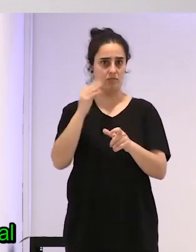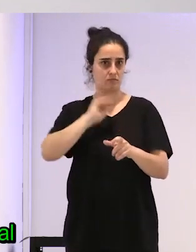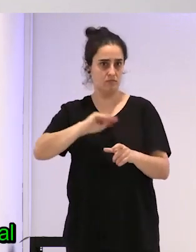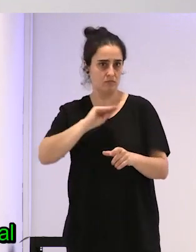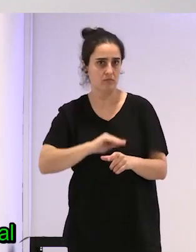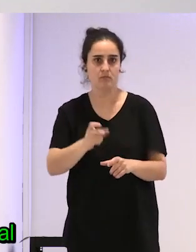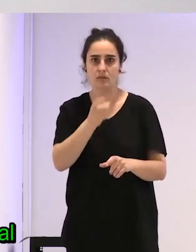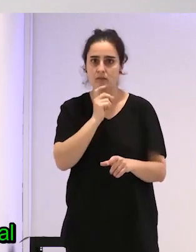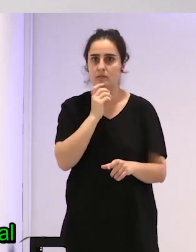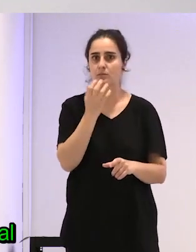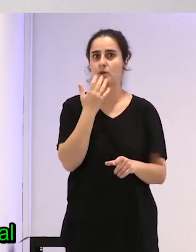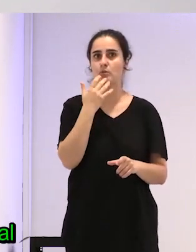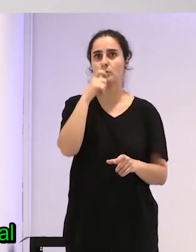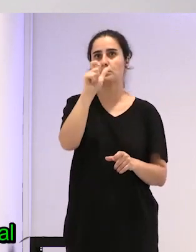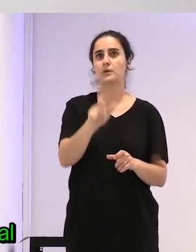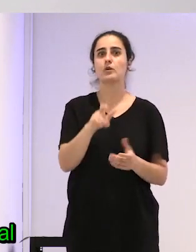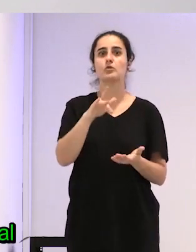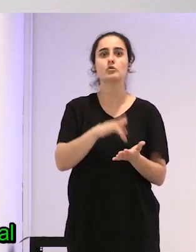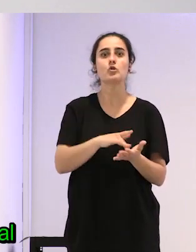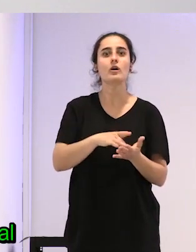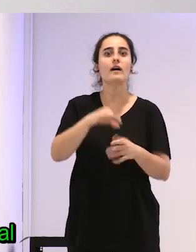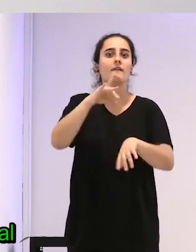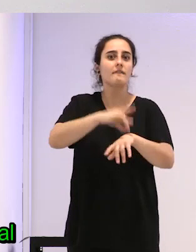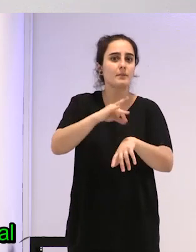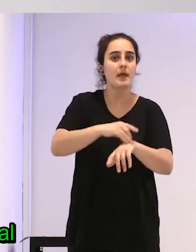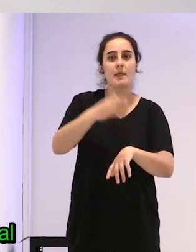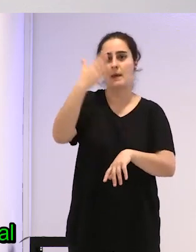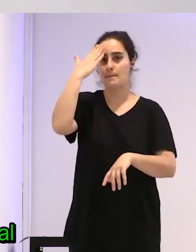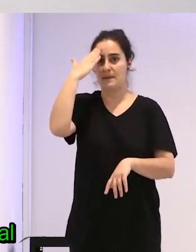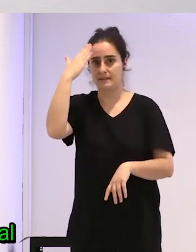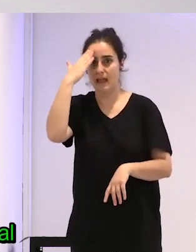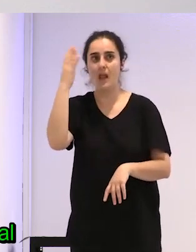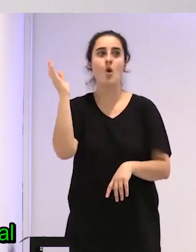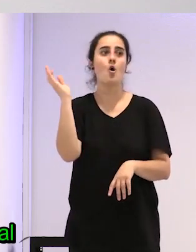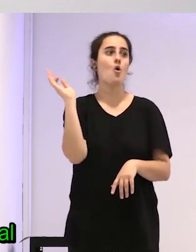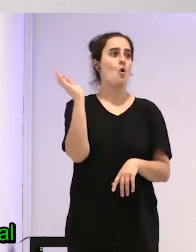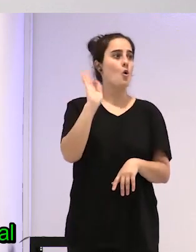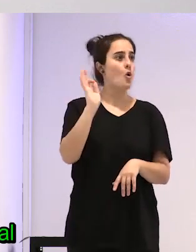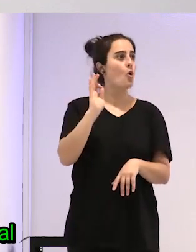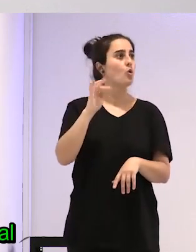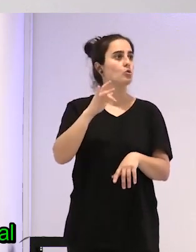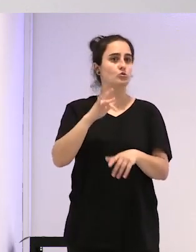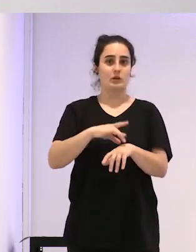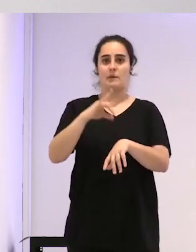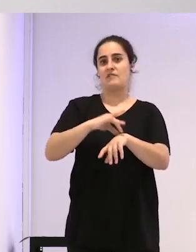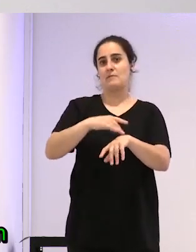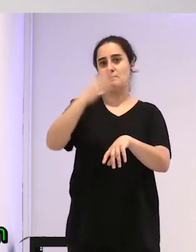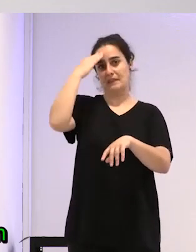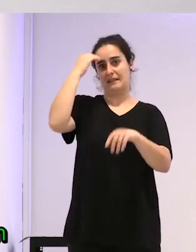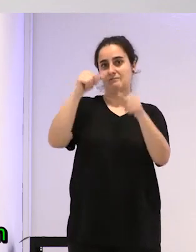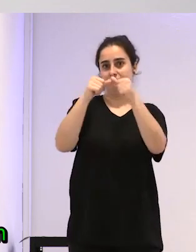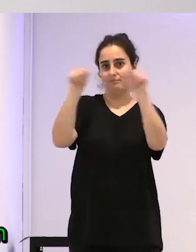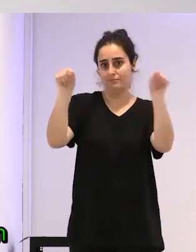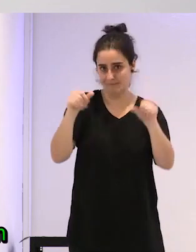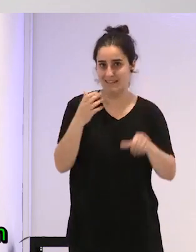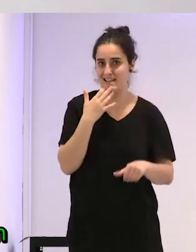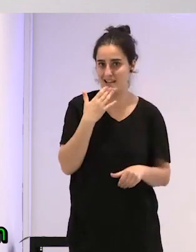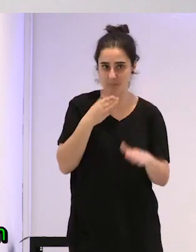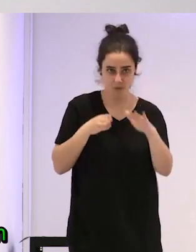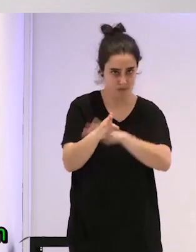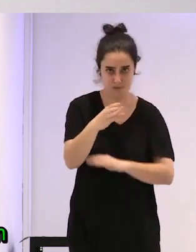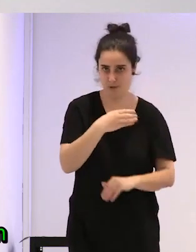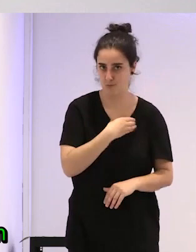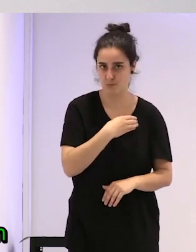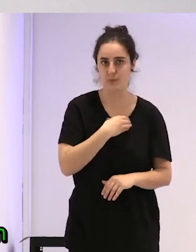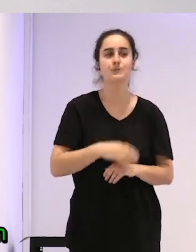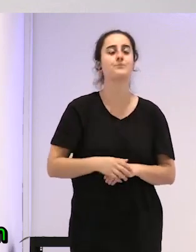cualquier tipo de enfermedad mental o etiqueta de enfermedades mentales. No pueden entrar personas